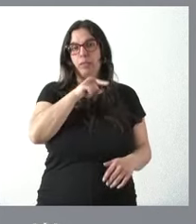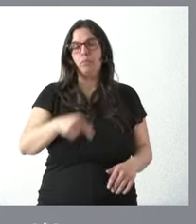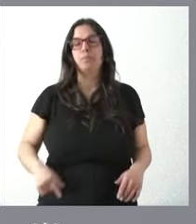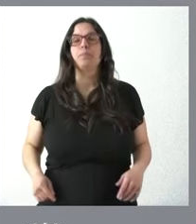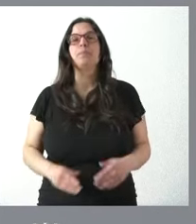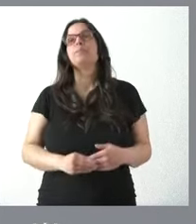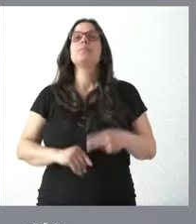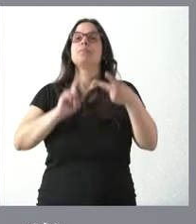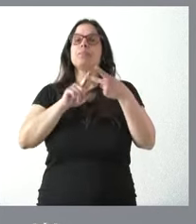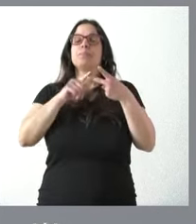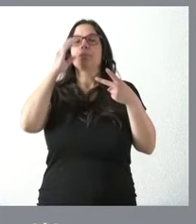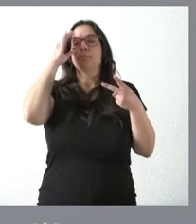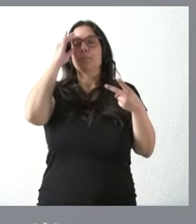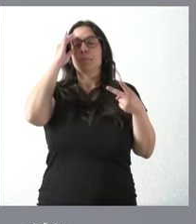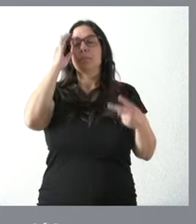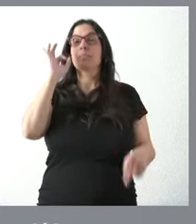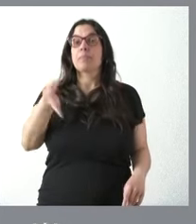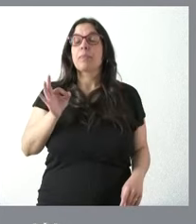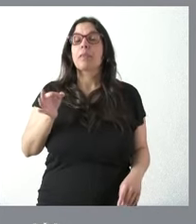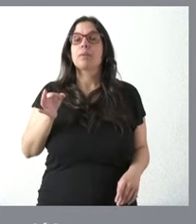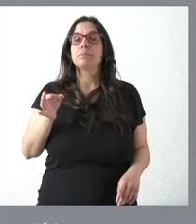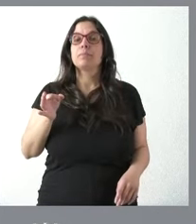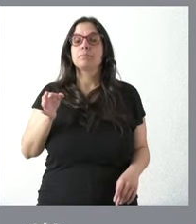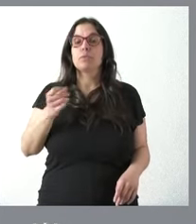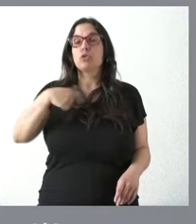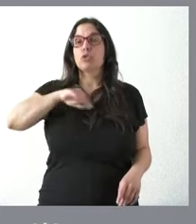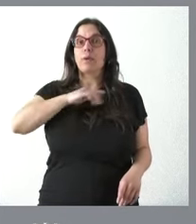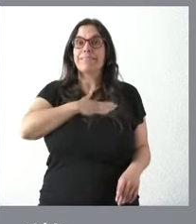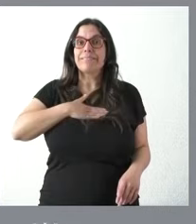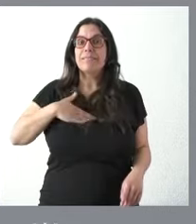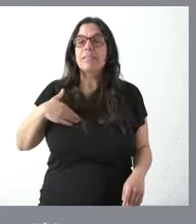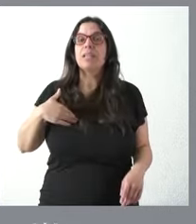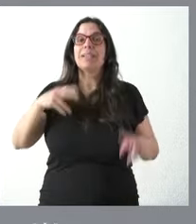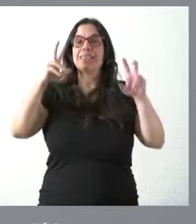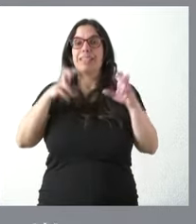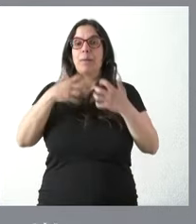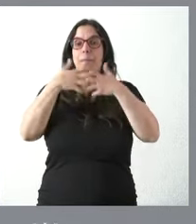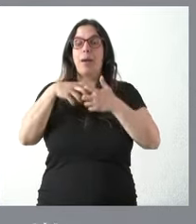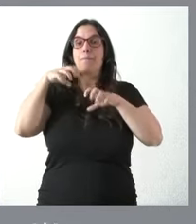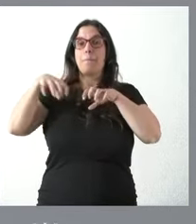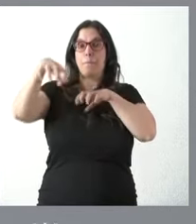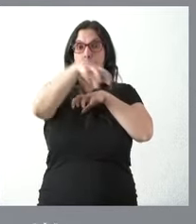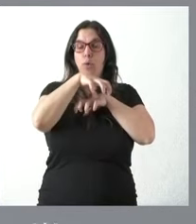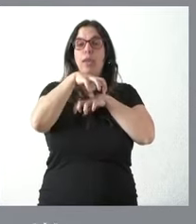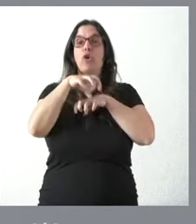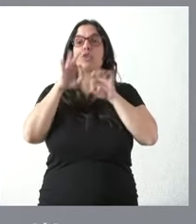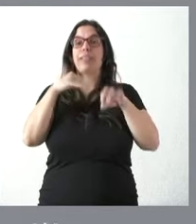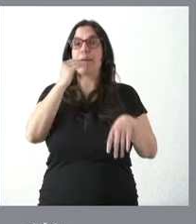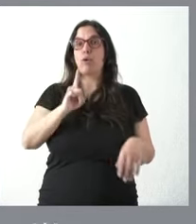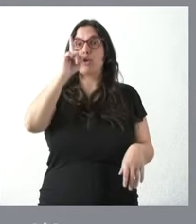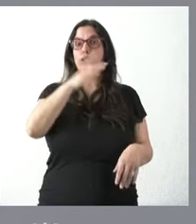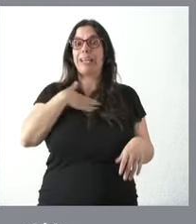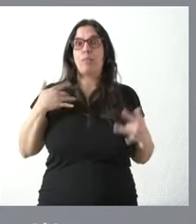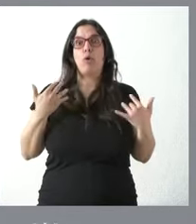y en segundo lugar efectivamente nuestro deseo en torno al polígono de Monferracinos el Zamora Norte es que se agilice lo